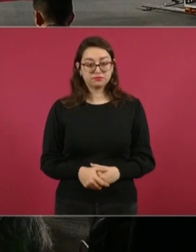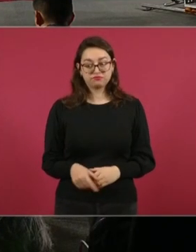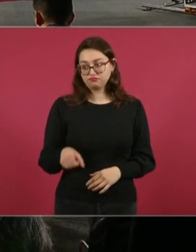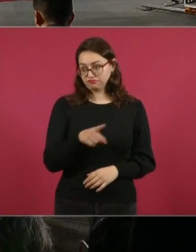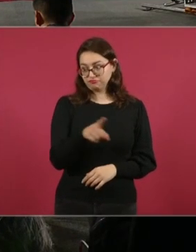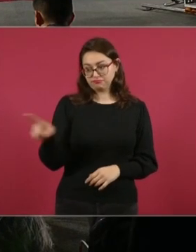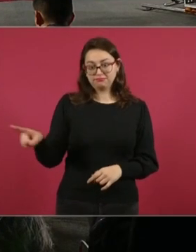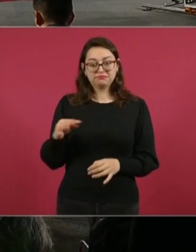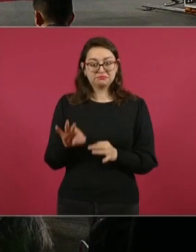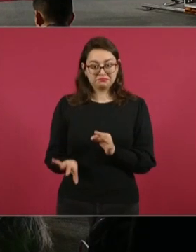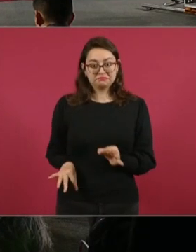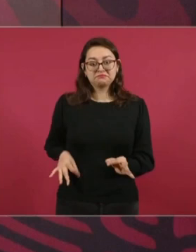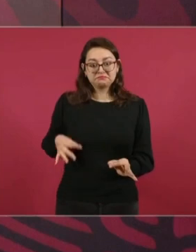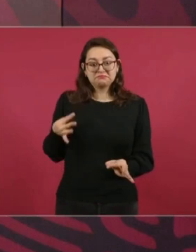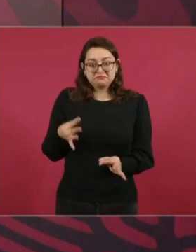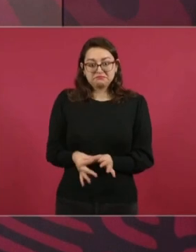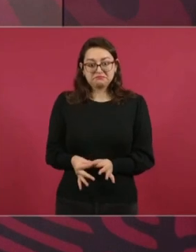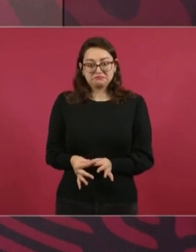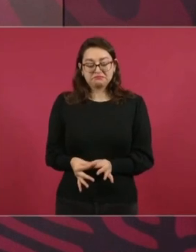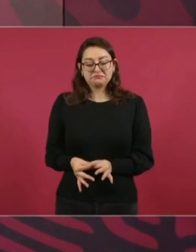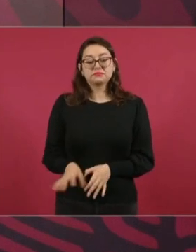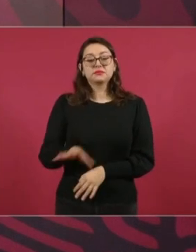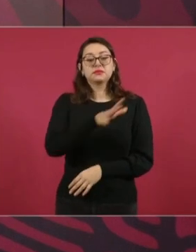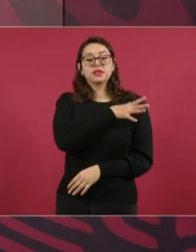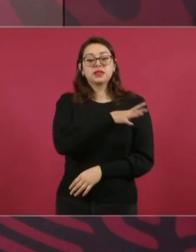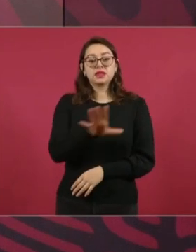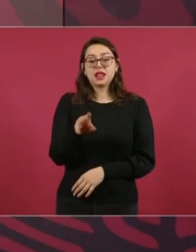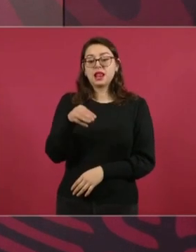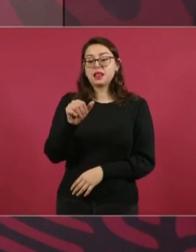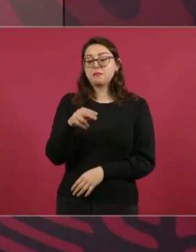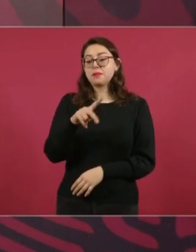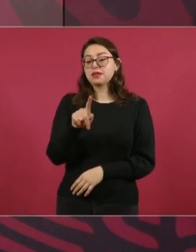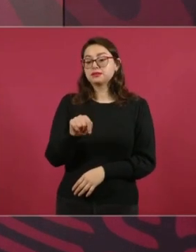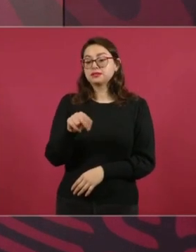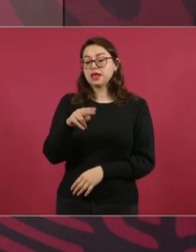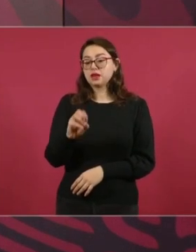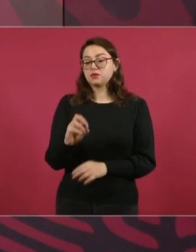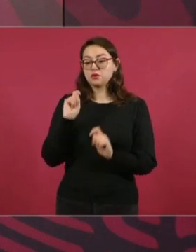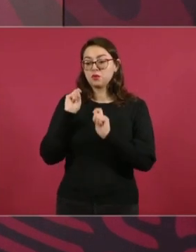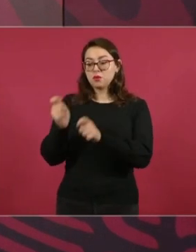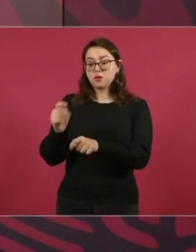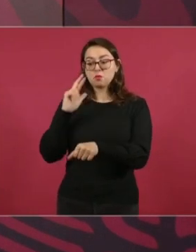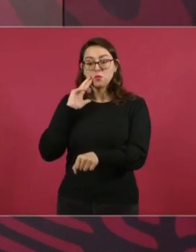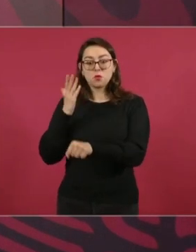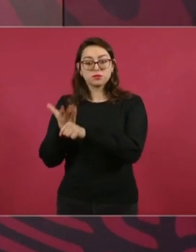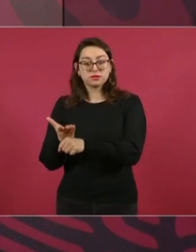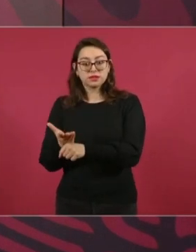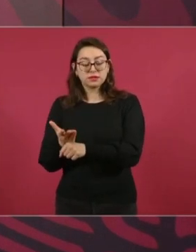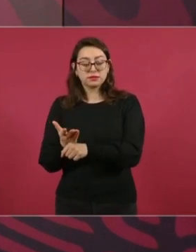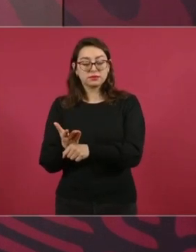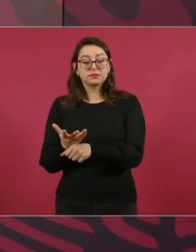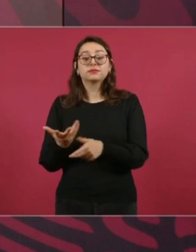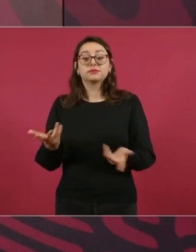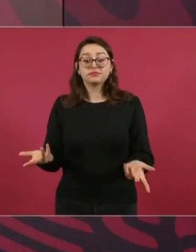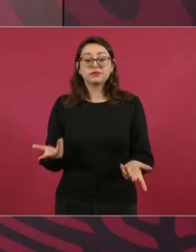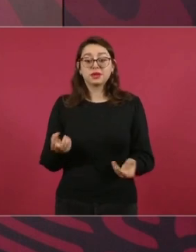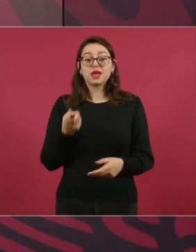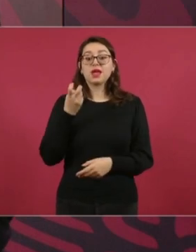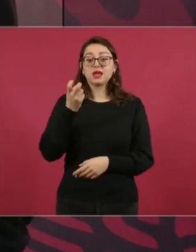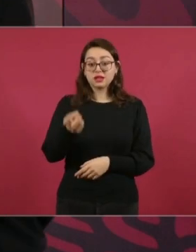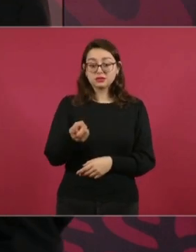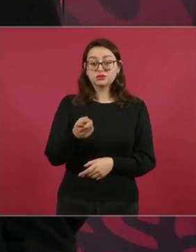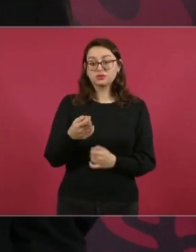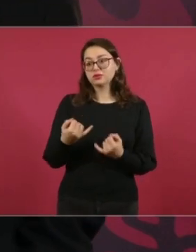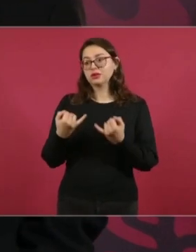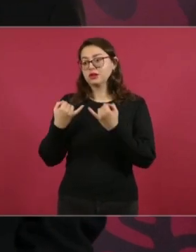El general Manzano se hizo cargo y se terminó. Ya terminó. Entonces, vamos a inaugurar los